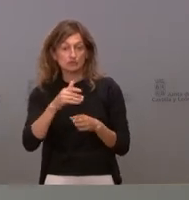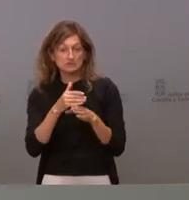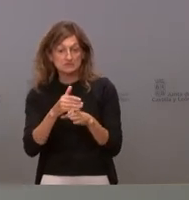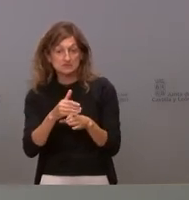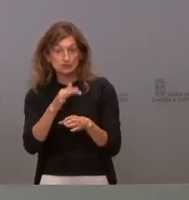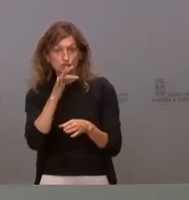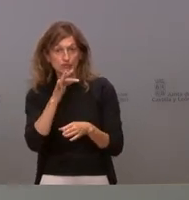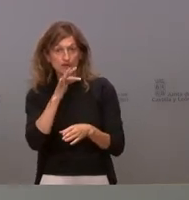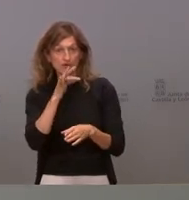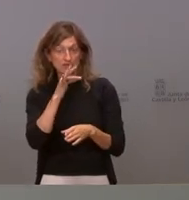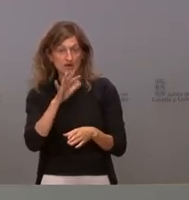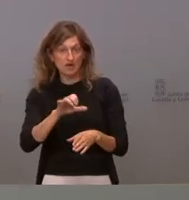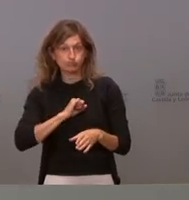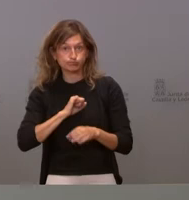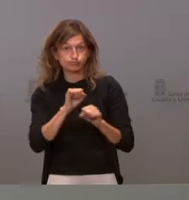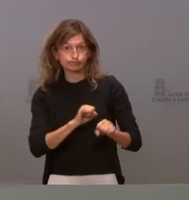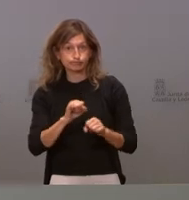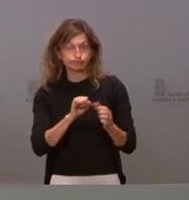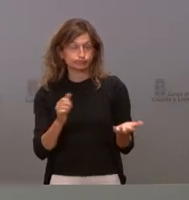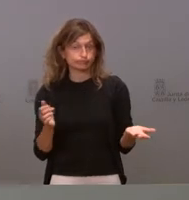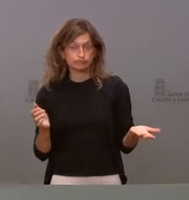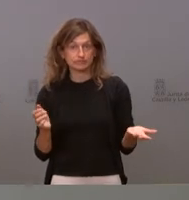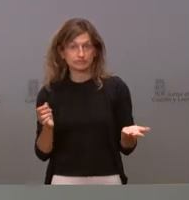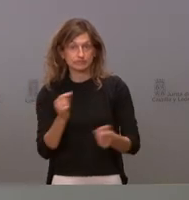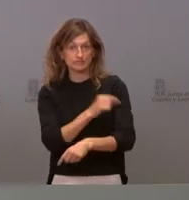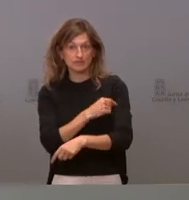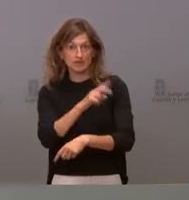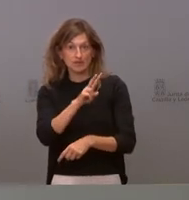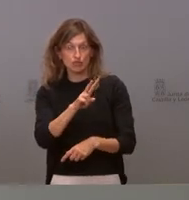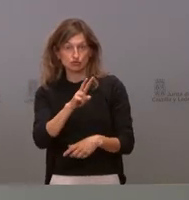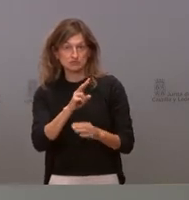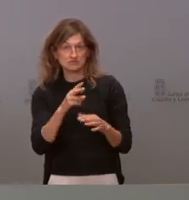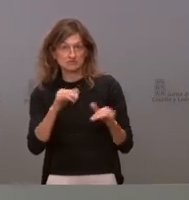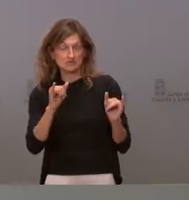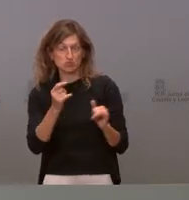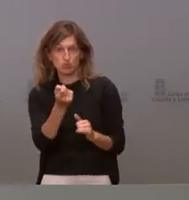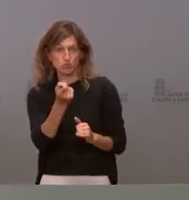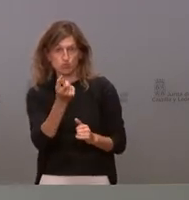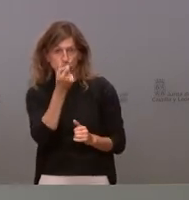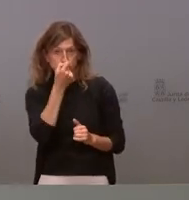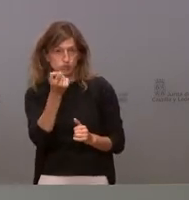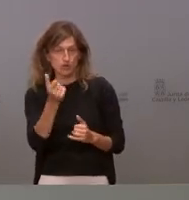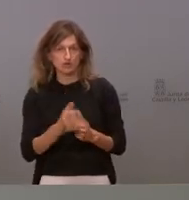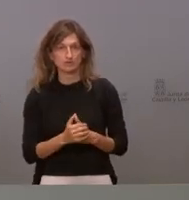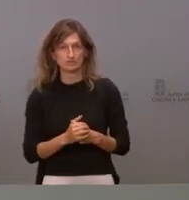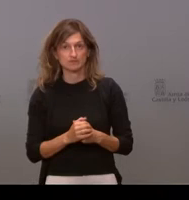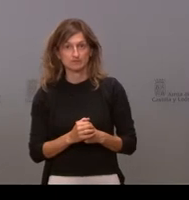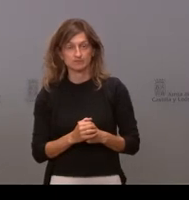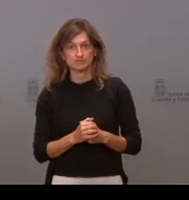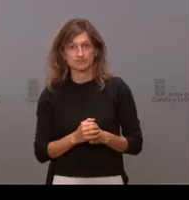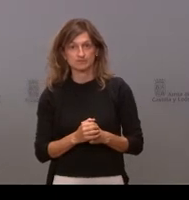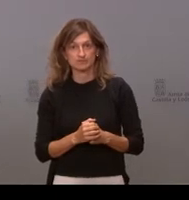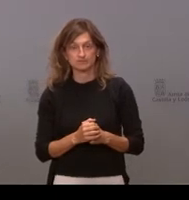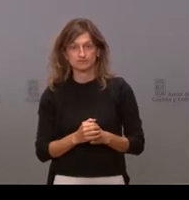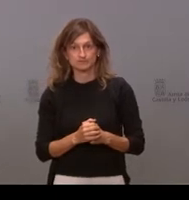ningún tipo de inmunidad sin estar con las dos dosis yo creo que es muy poca muy poca con respecto a que la pregunta